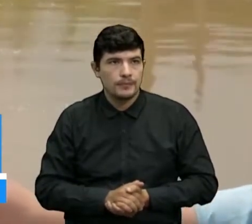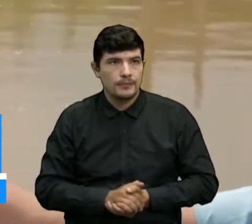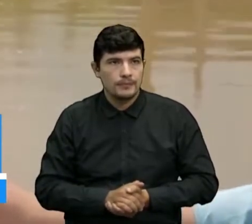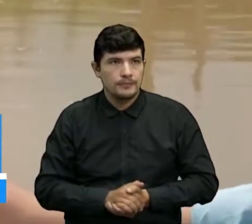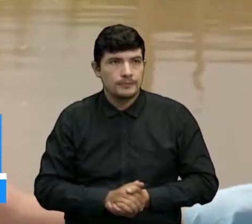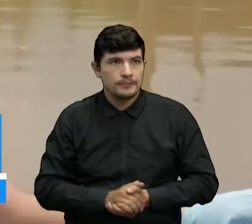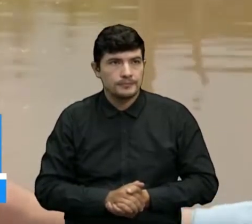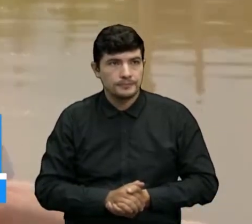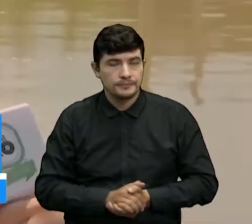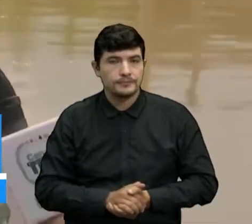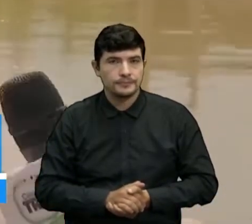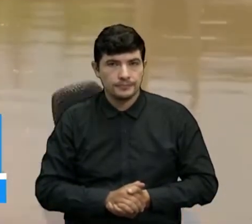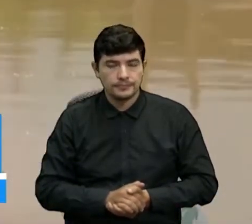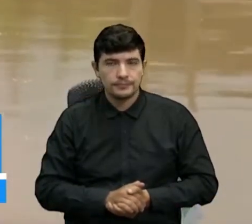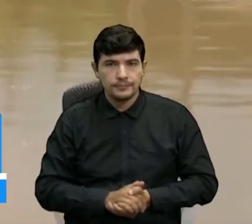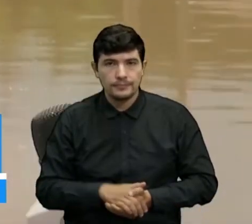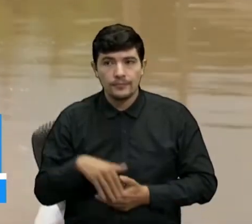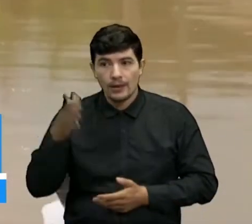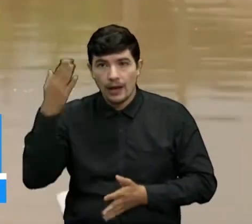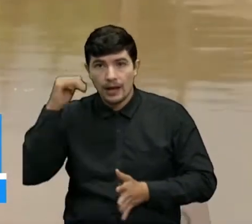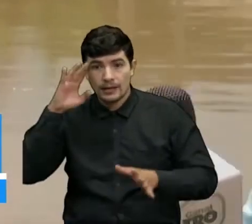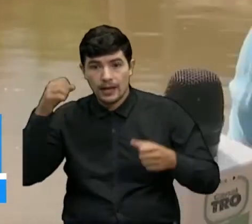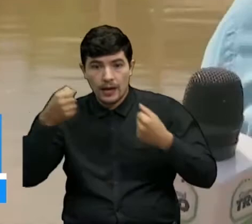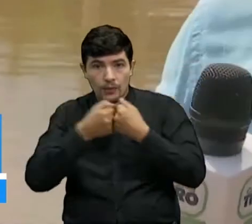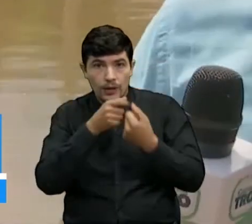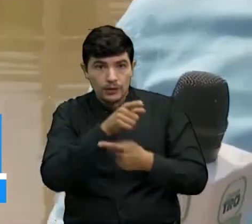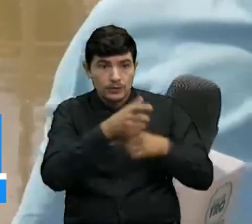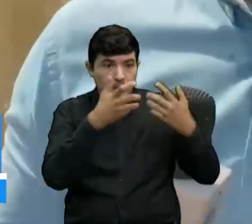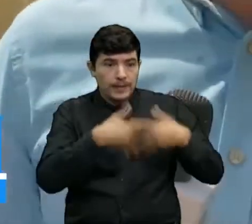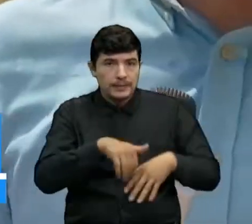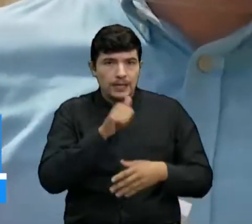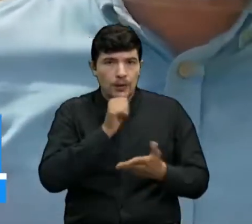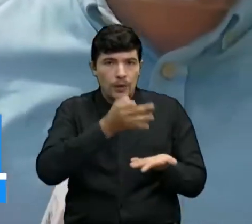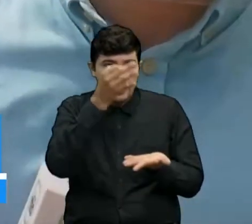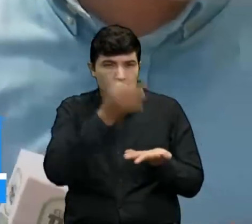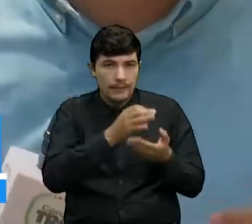cuando llega la ola invernal. Pues don Juan Felipe, muchas gracias. Y es que esta problemática...